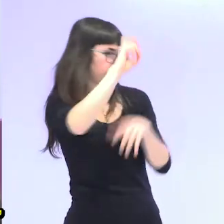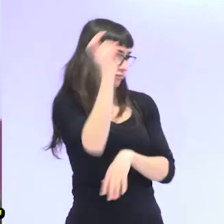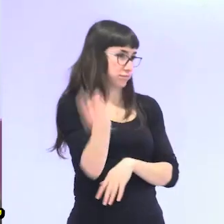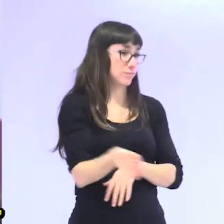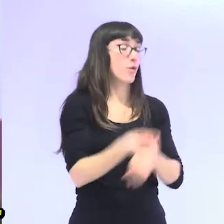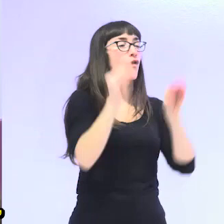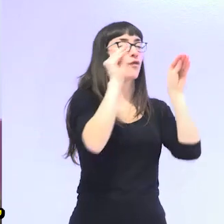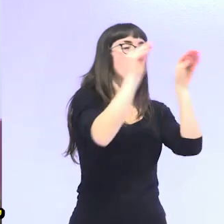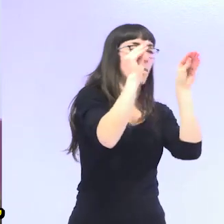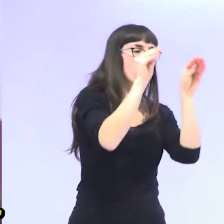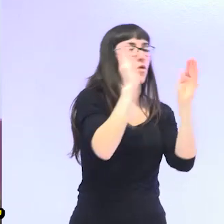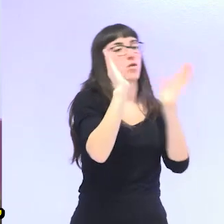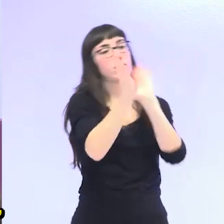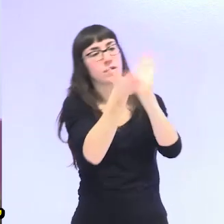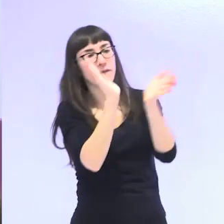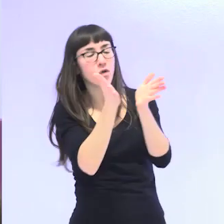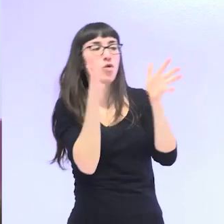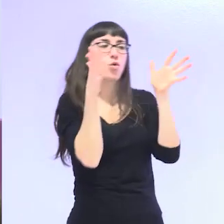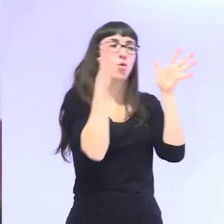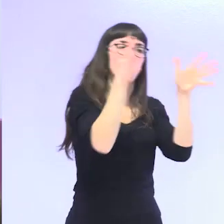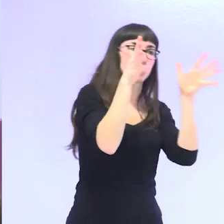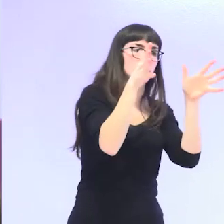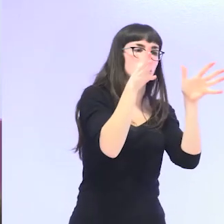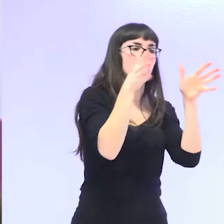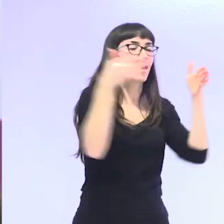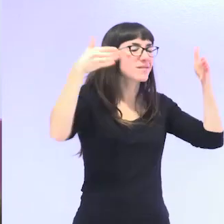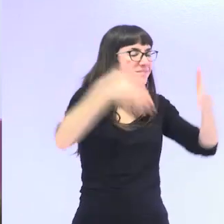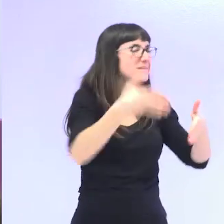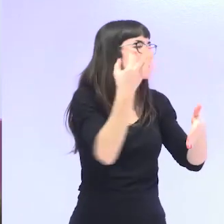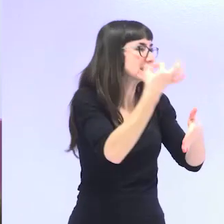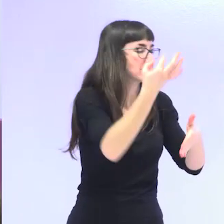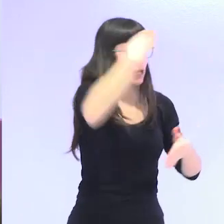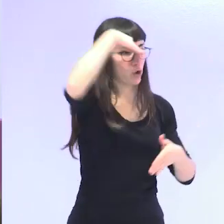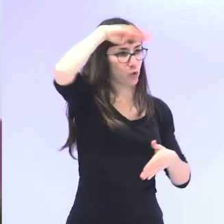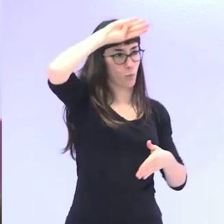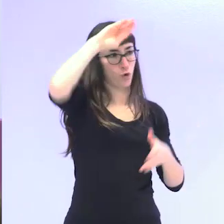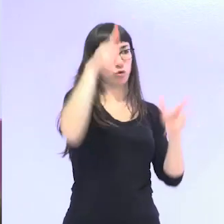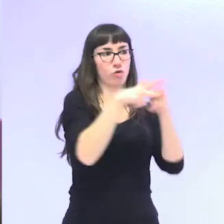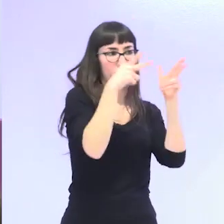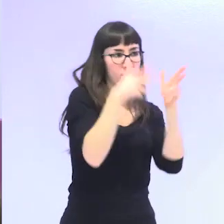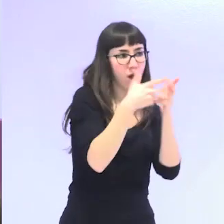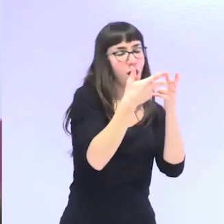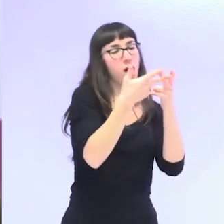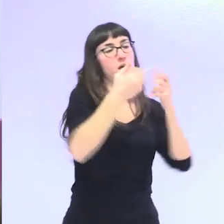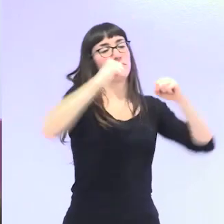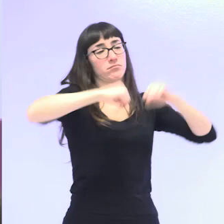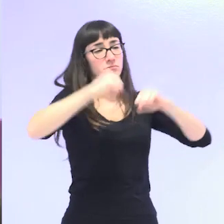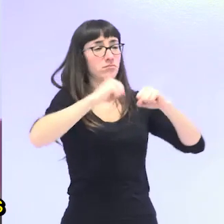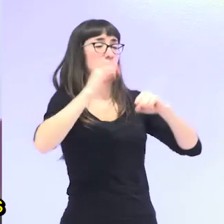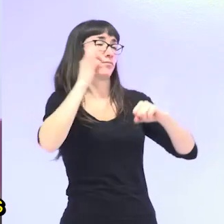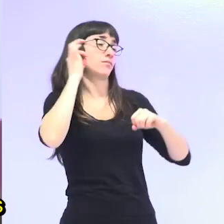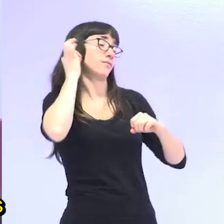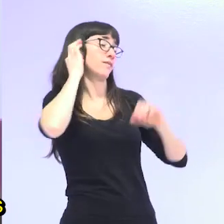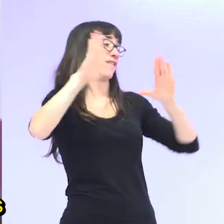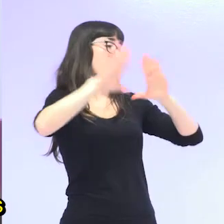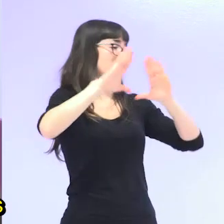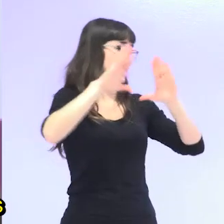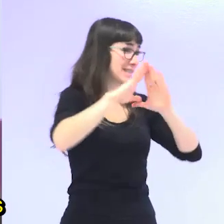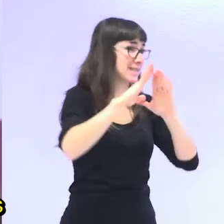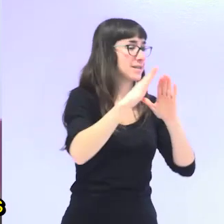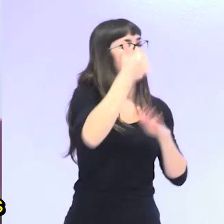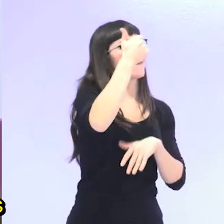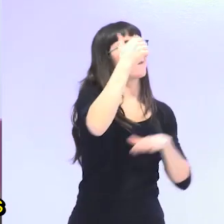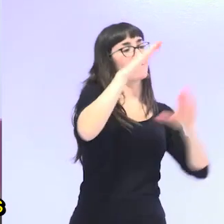formación, intervención y consultoría, se centra en Antropología Social, Antropología y Gerontología Feminista, Feminismo y